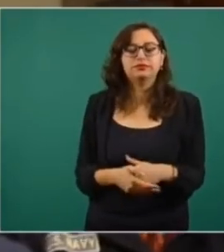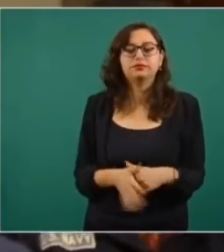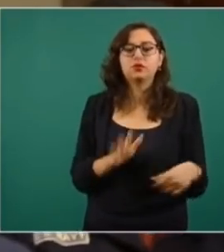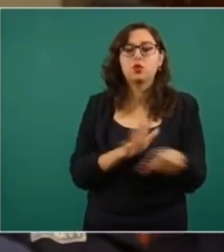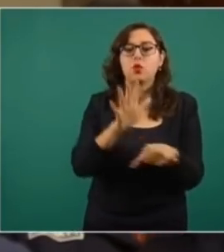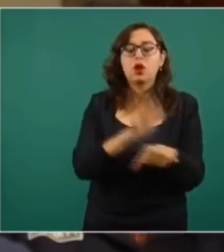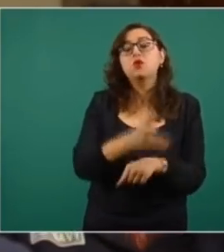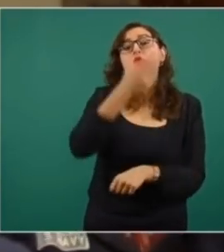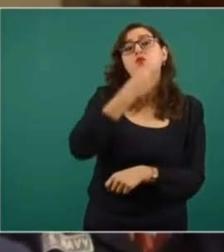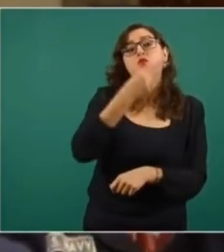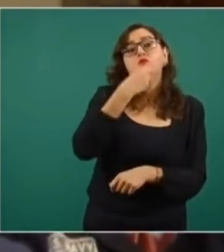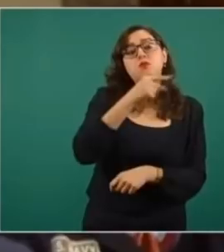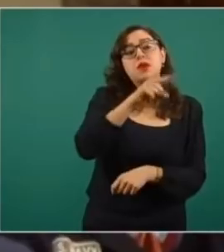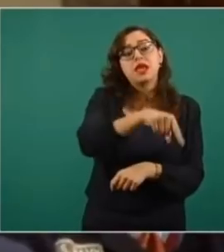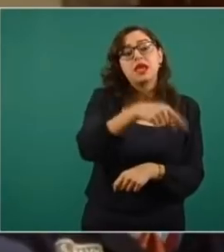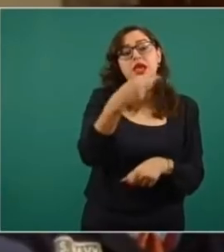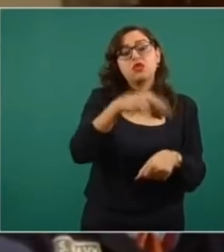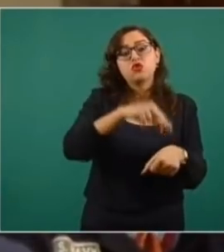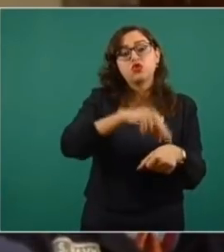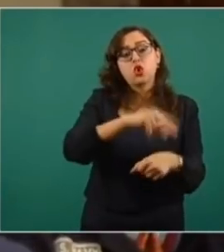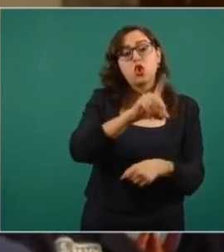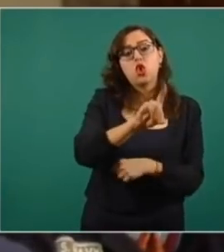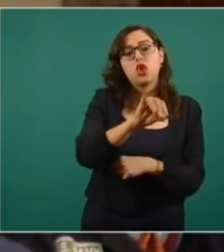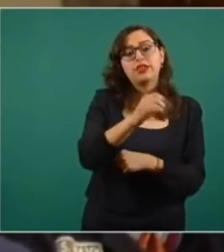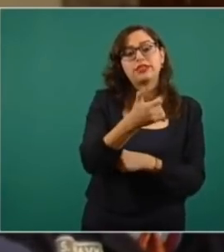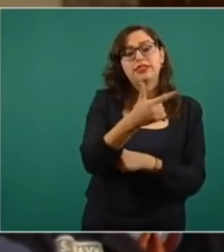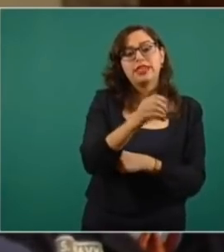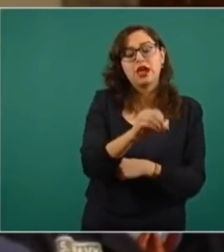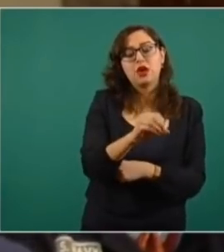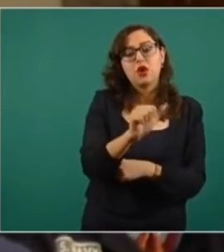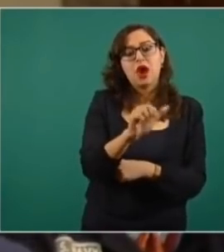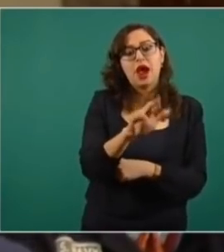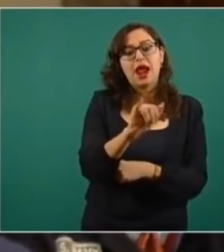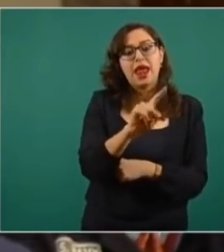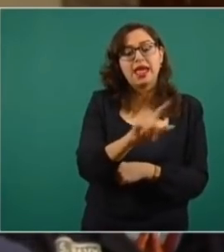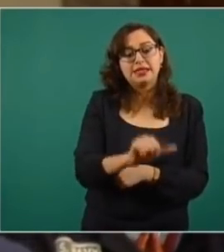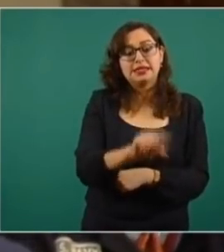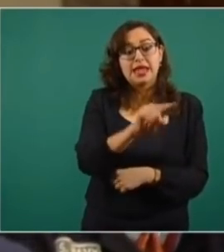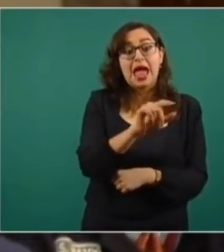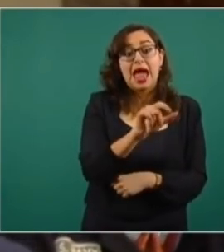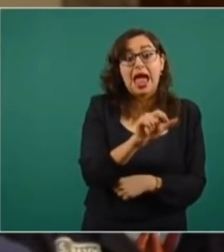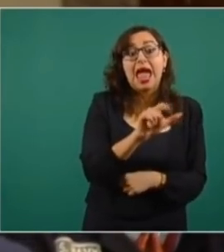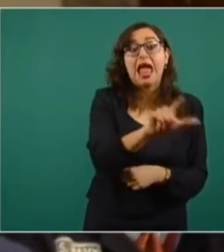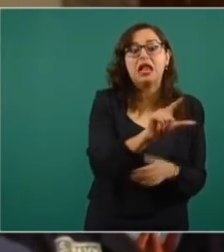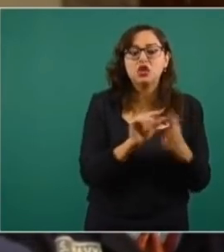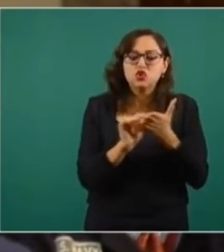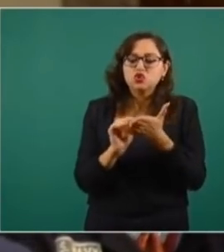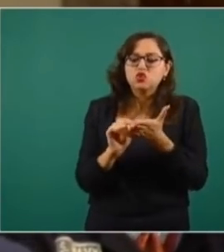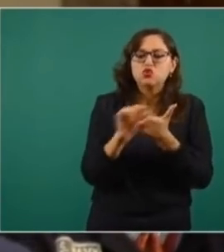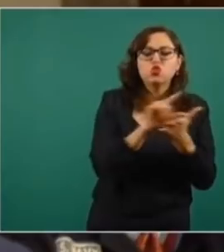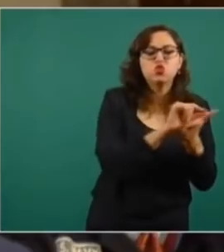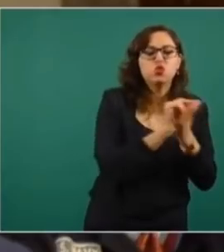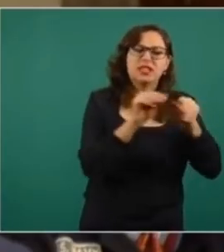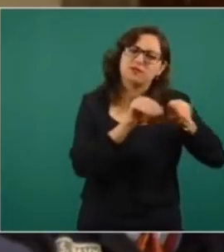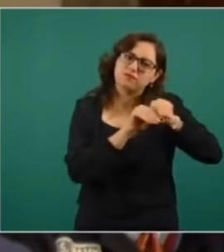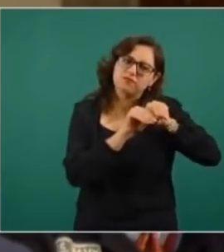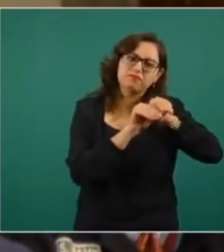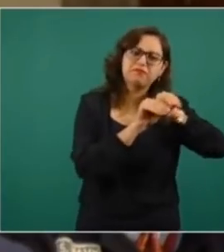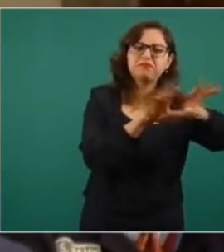doctor Diego Araiza, que bueno, pues ya es por mucho sabido que en su Twitter literalmente deseó daños,